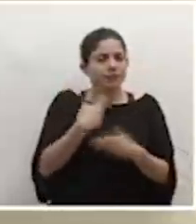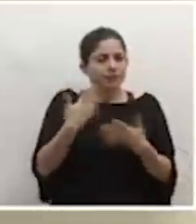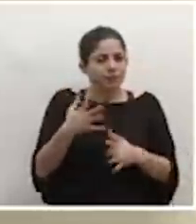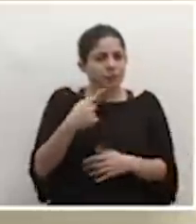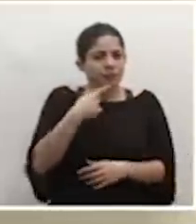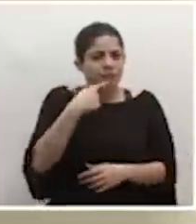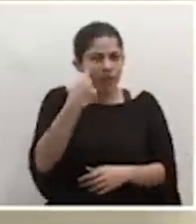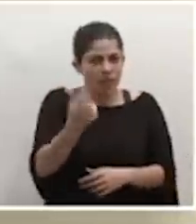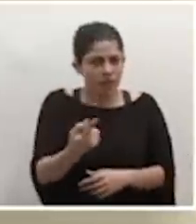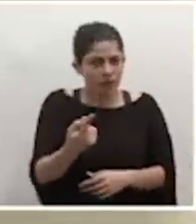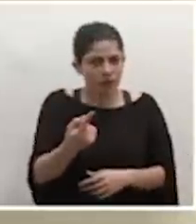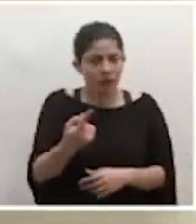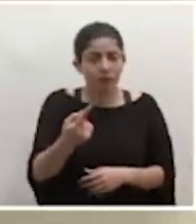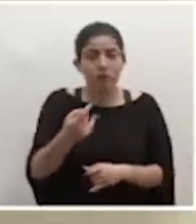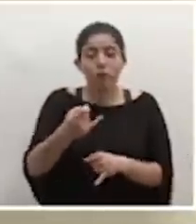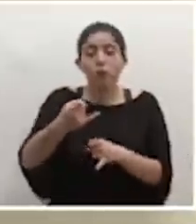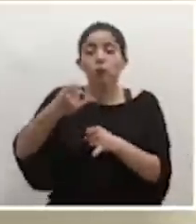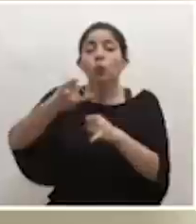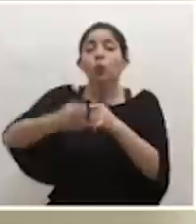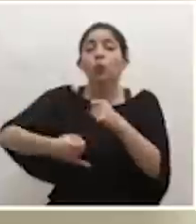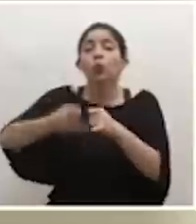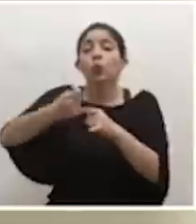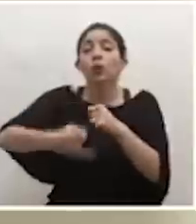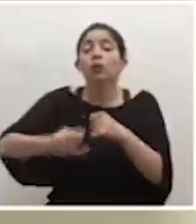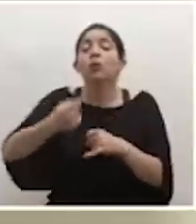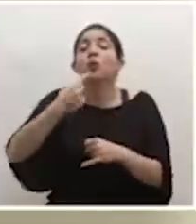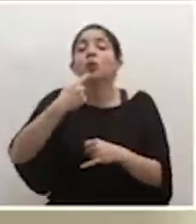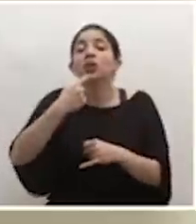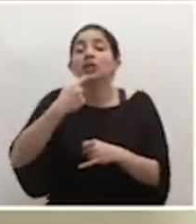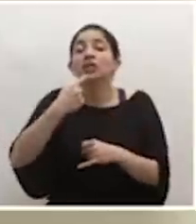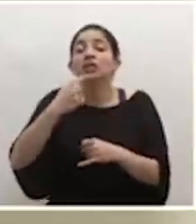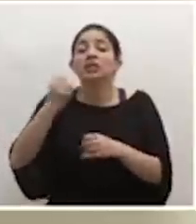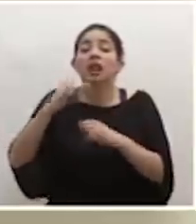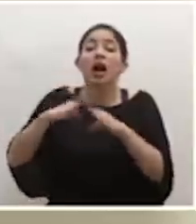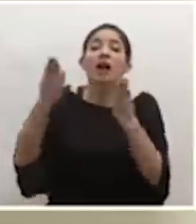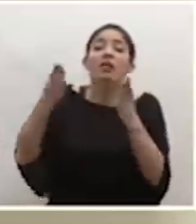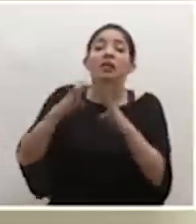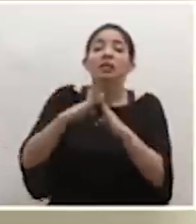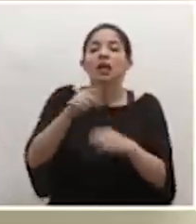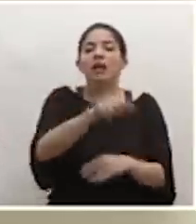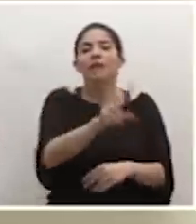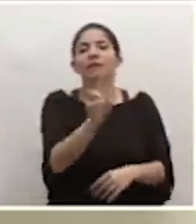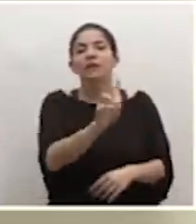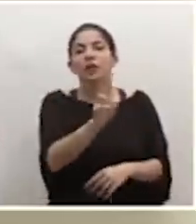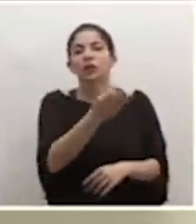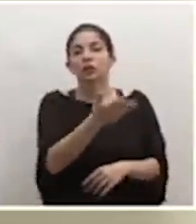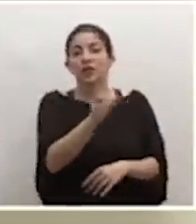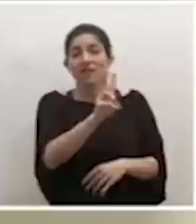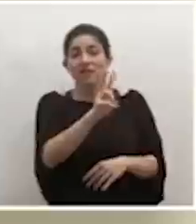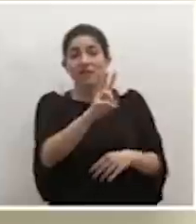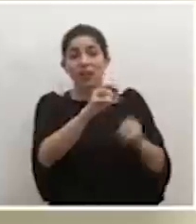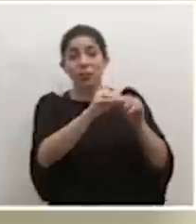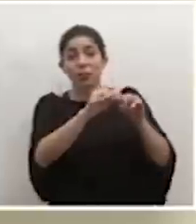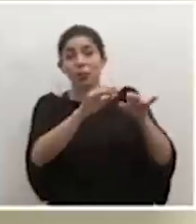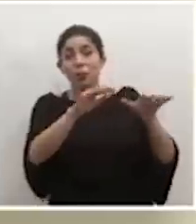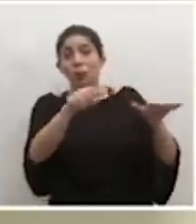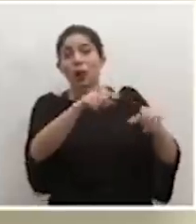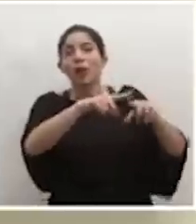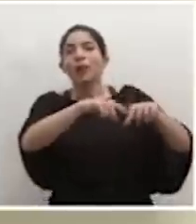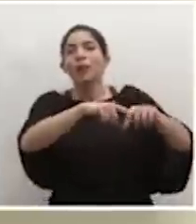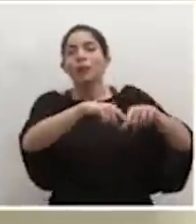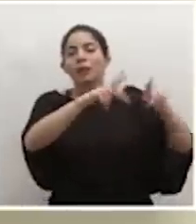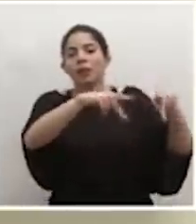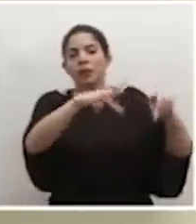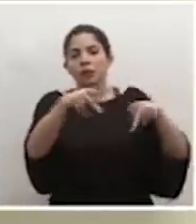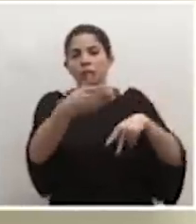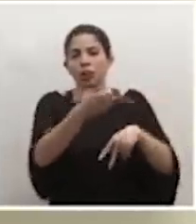aquí el último que nos puede decir qué va a pasar es el comportamiento del virus. El comportamiento del virus reside mucho en el comportamiento de la